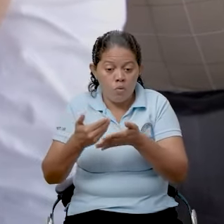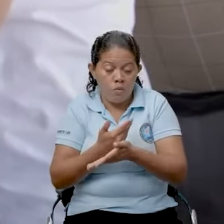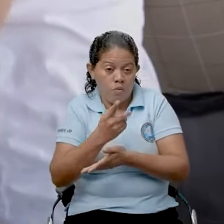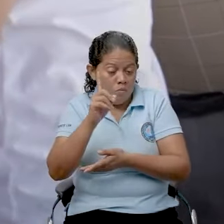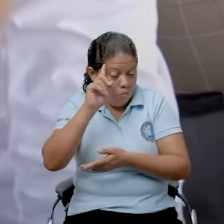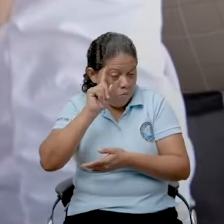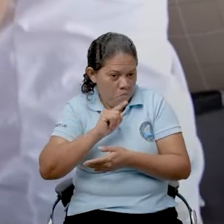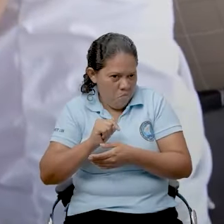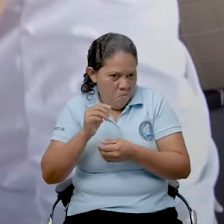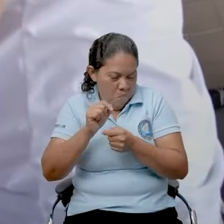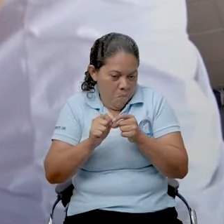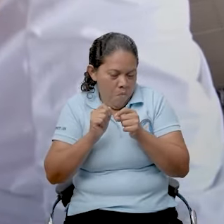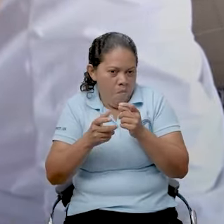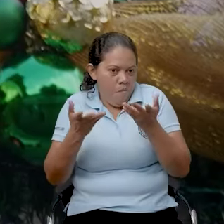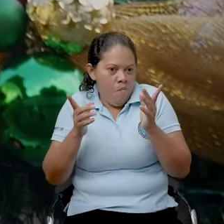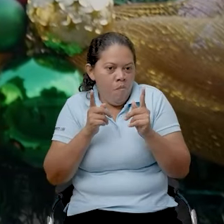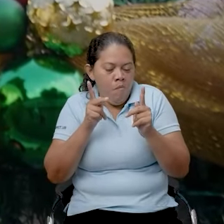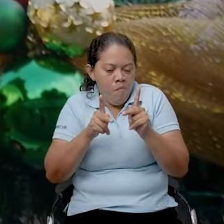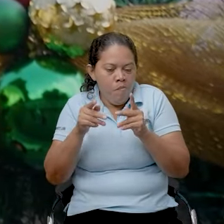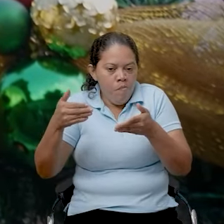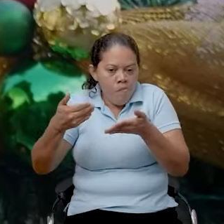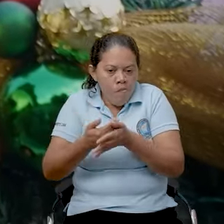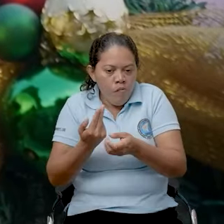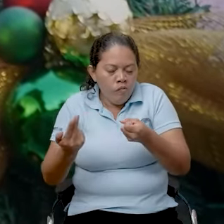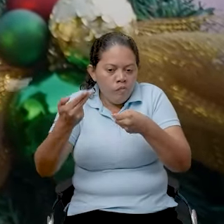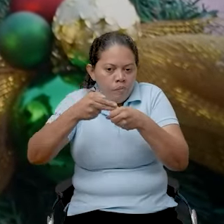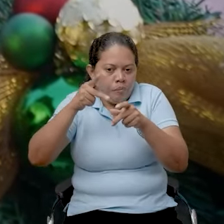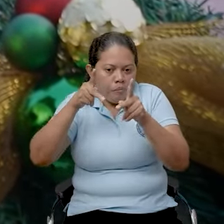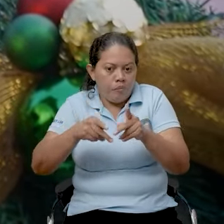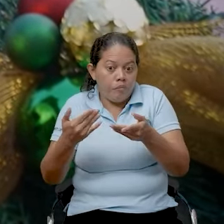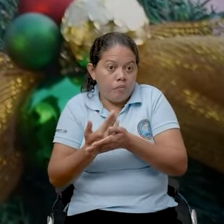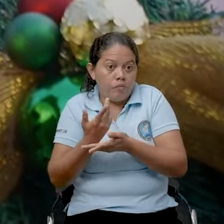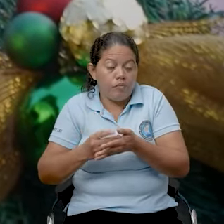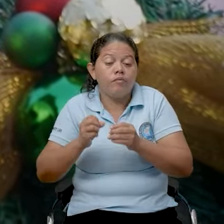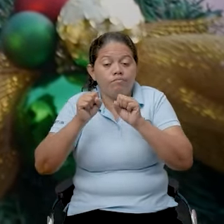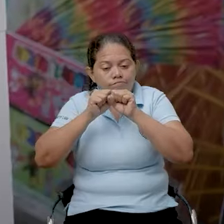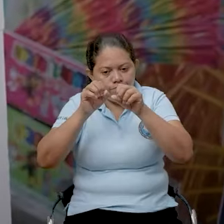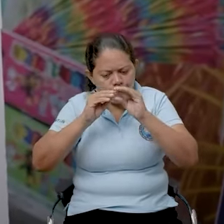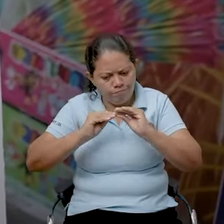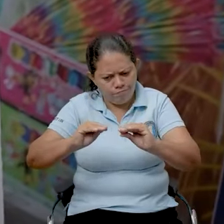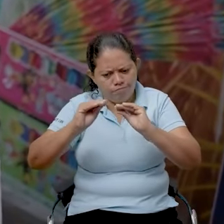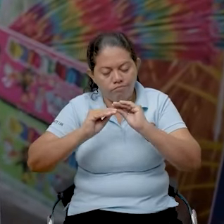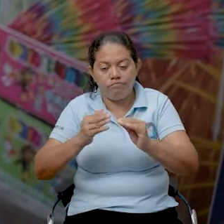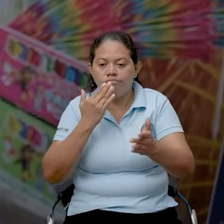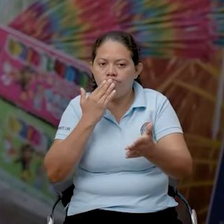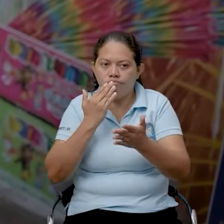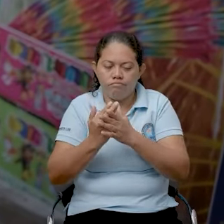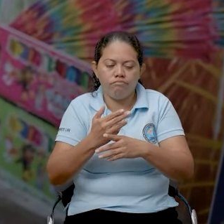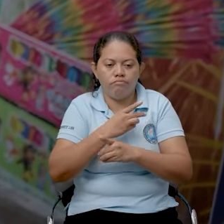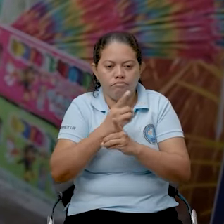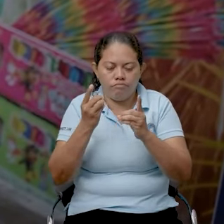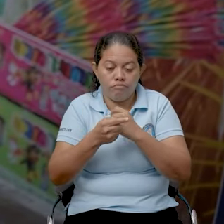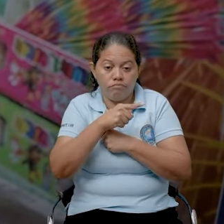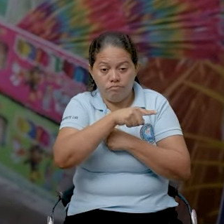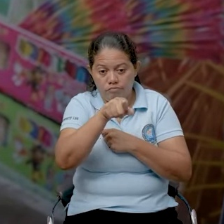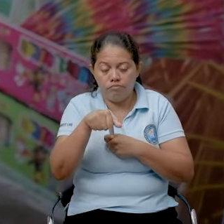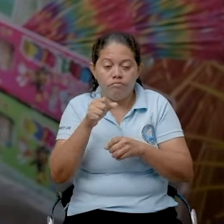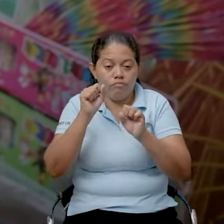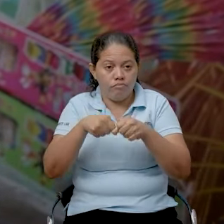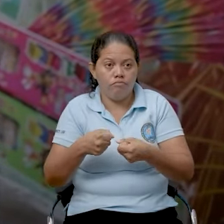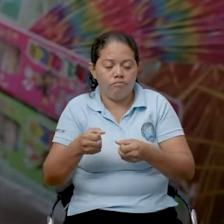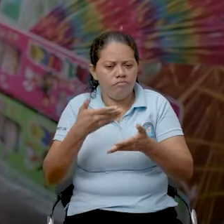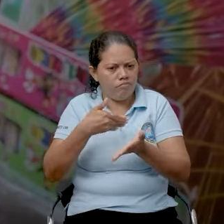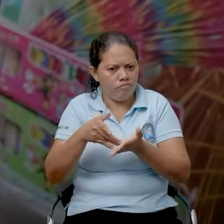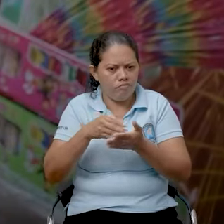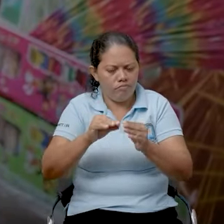y va para adentro eso. Tenemos personal nuevo y tenemos que estar los capacitando. Agradecemos a ellos porque, pues, ellos